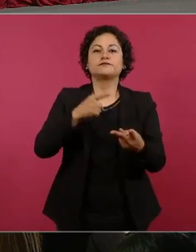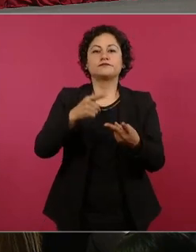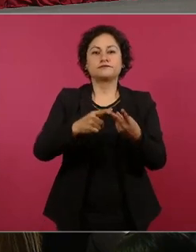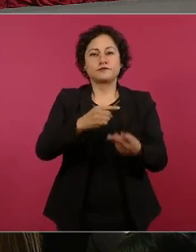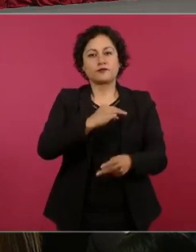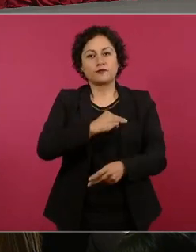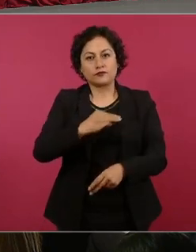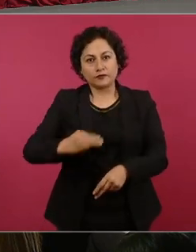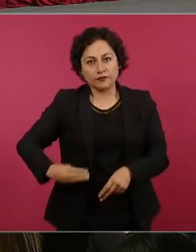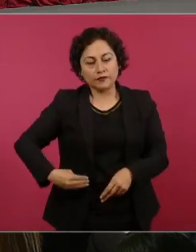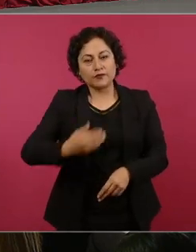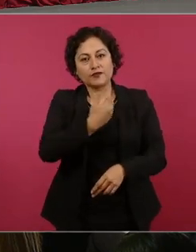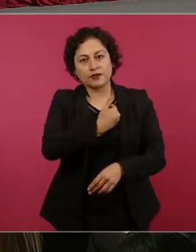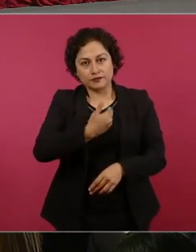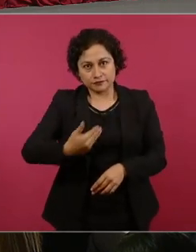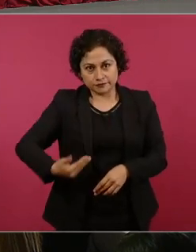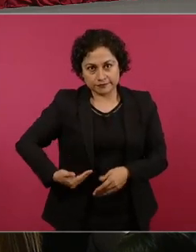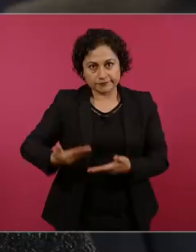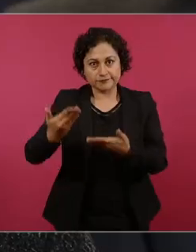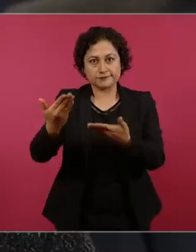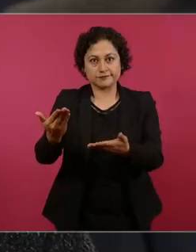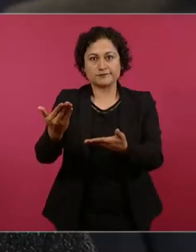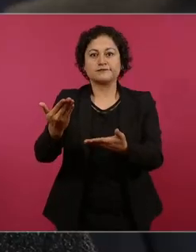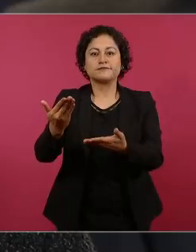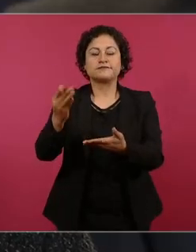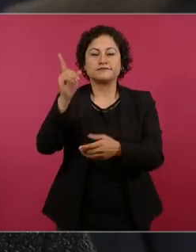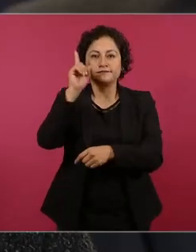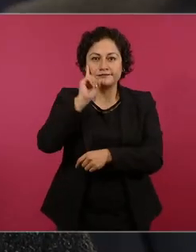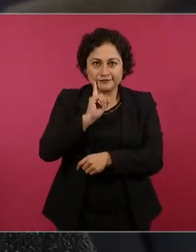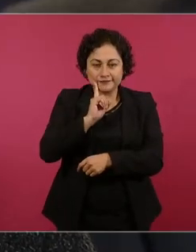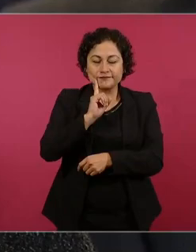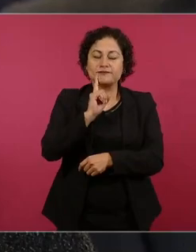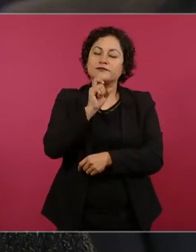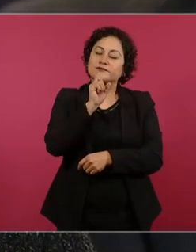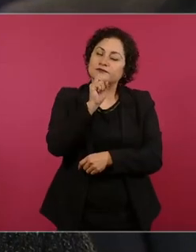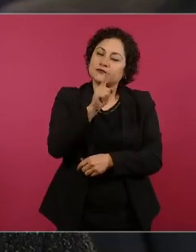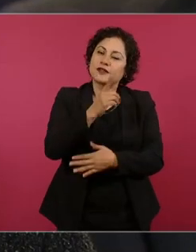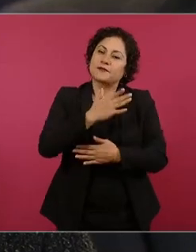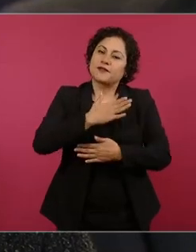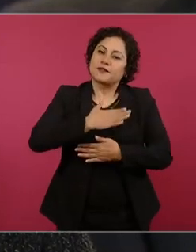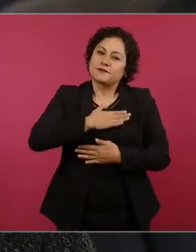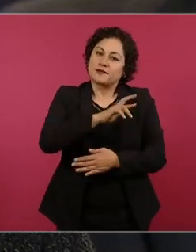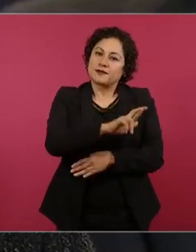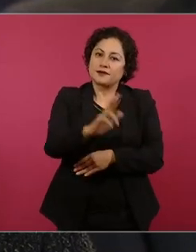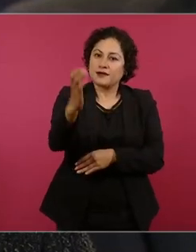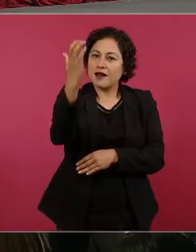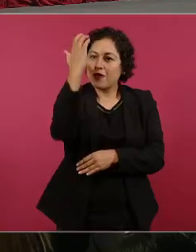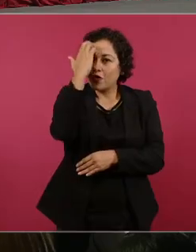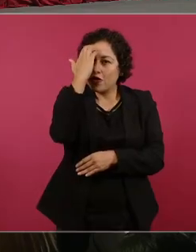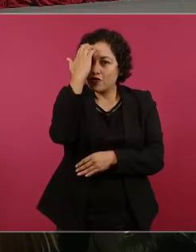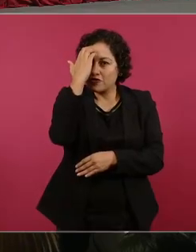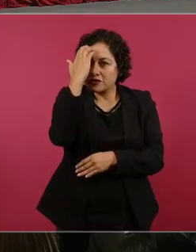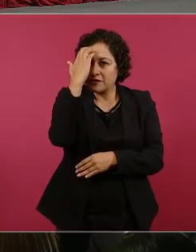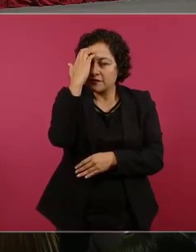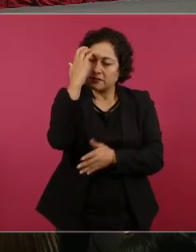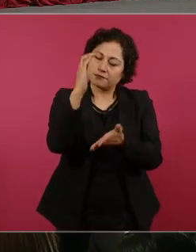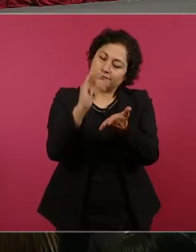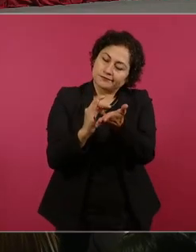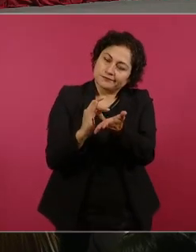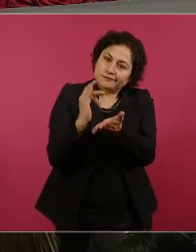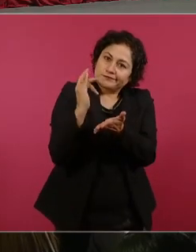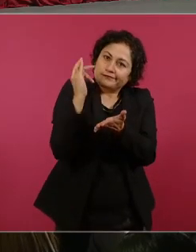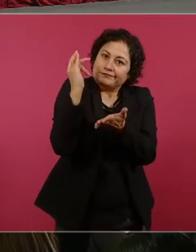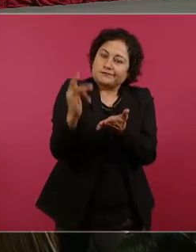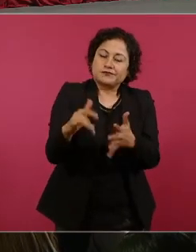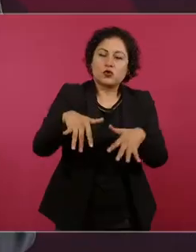y mi reconocimiento y agradecimiento al gran esfuerzo y